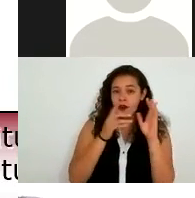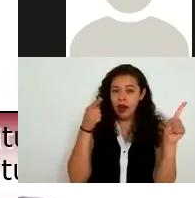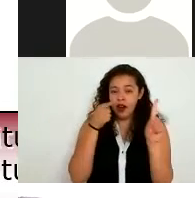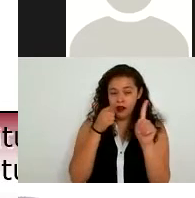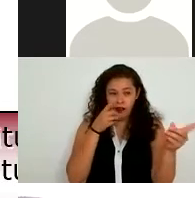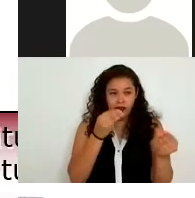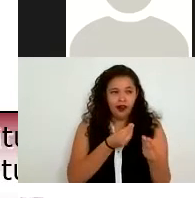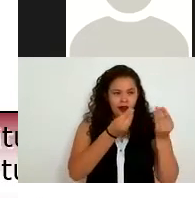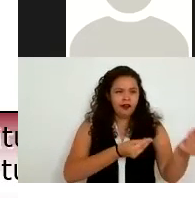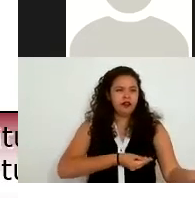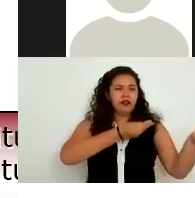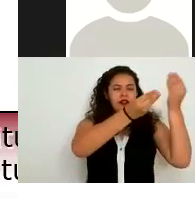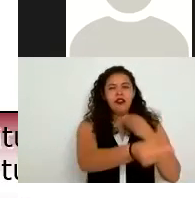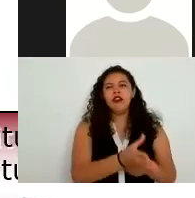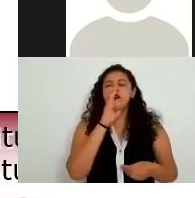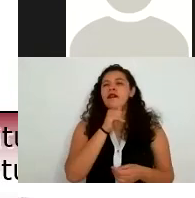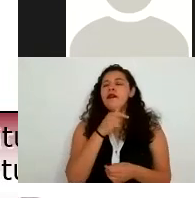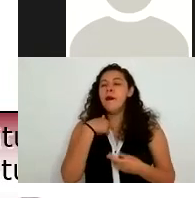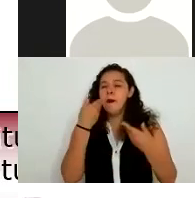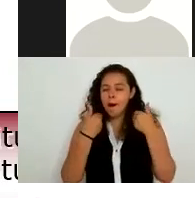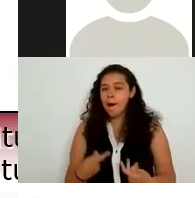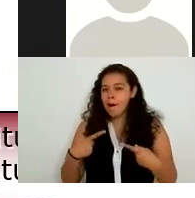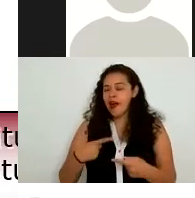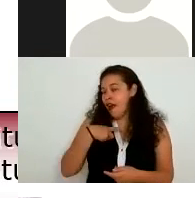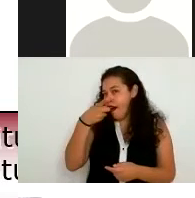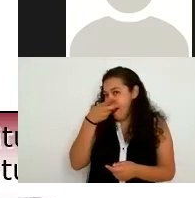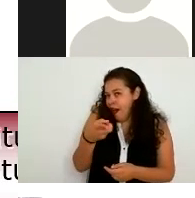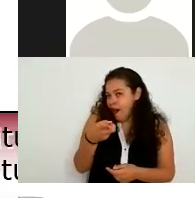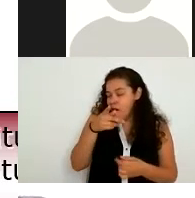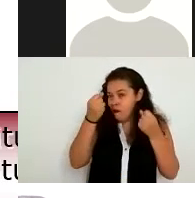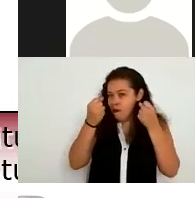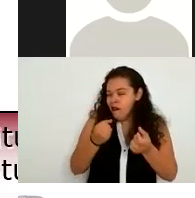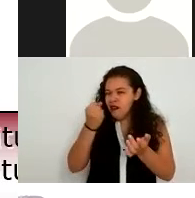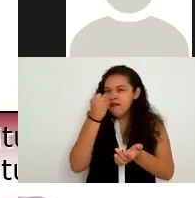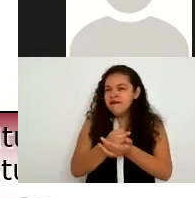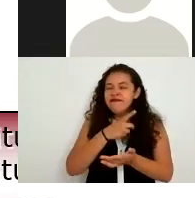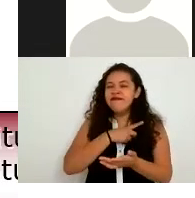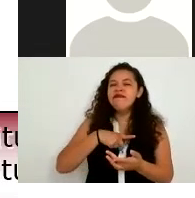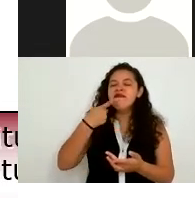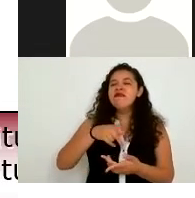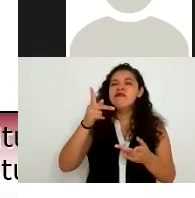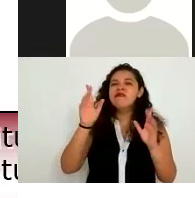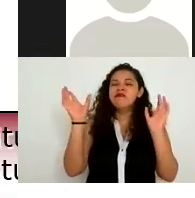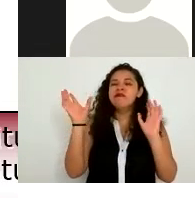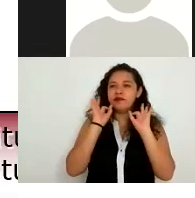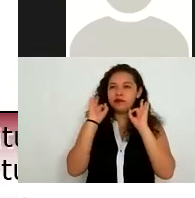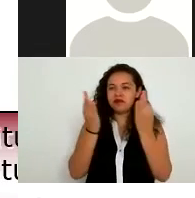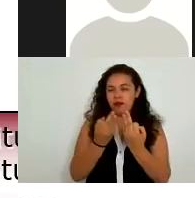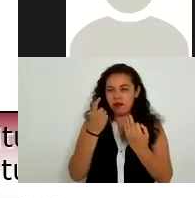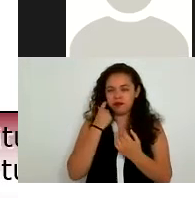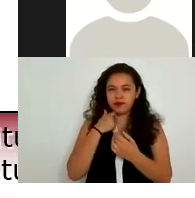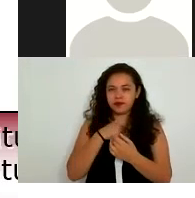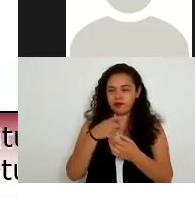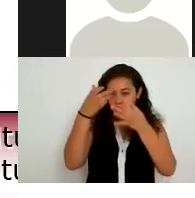persona pero eso no garantiza que lo sea ustedes tienen que acreditar la identidad la tienen que acreditar a través de